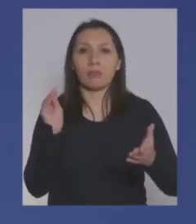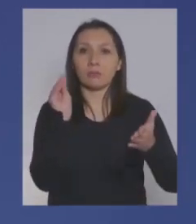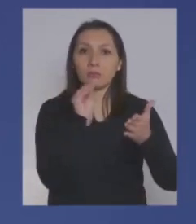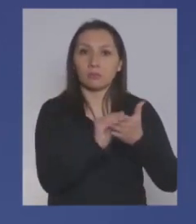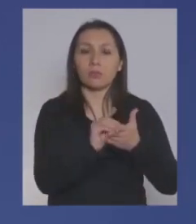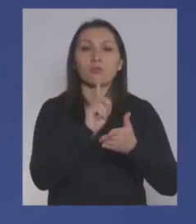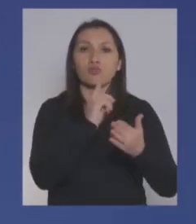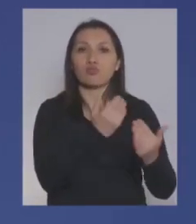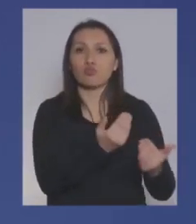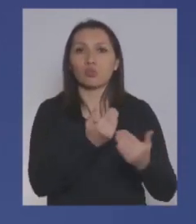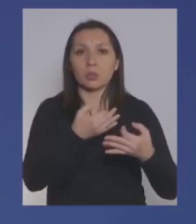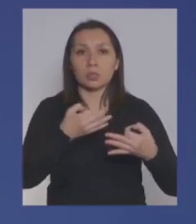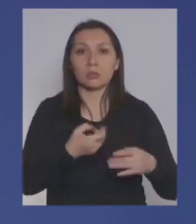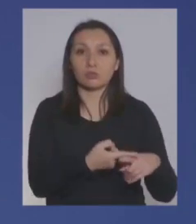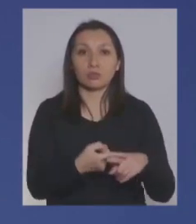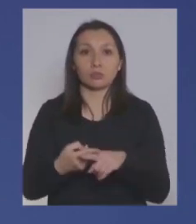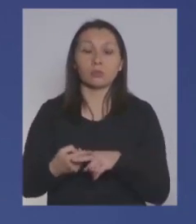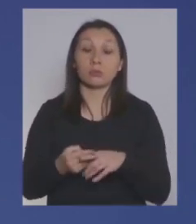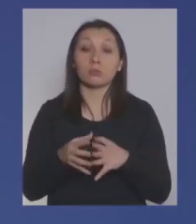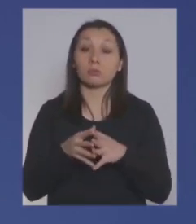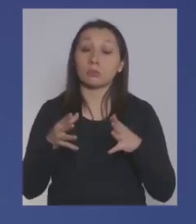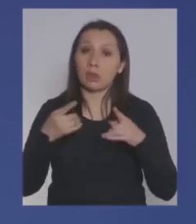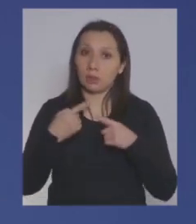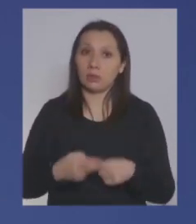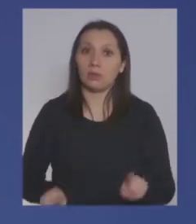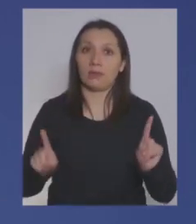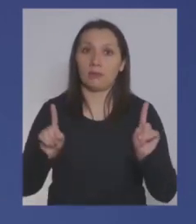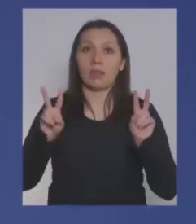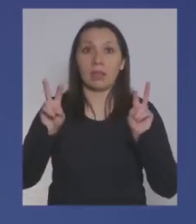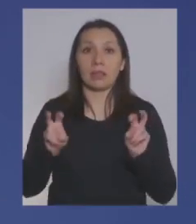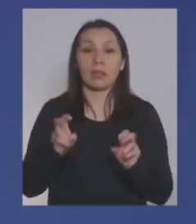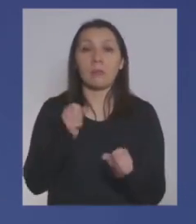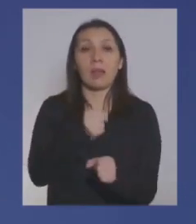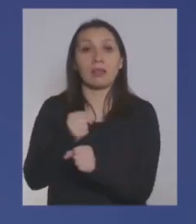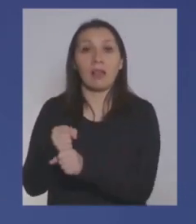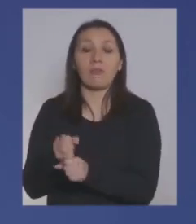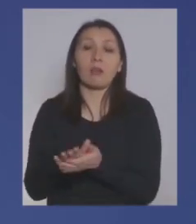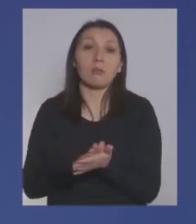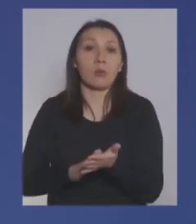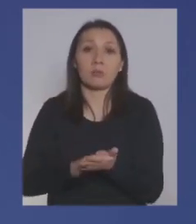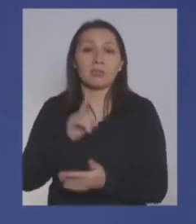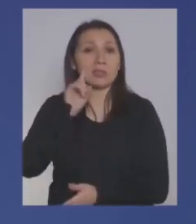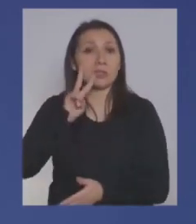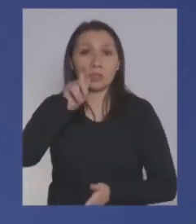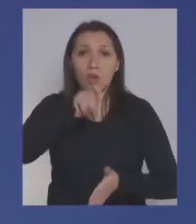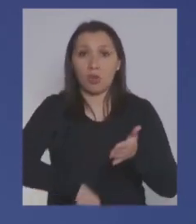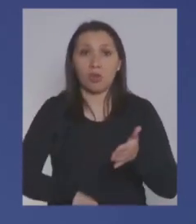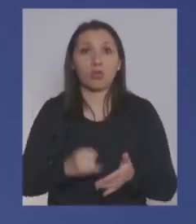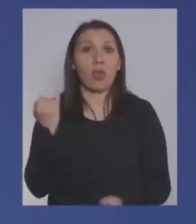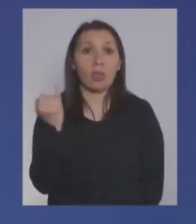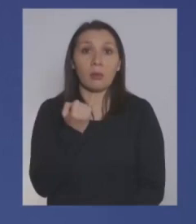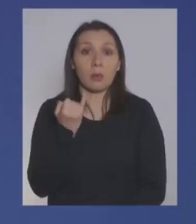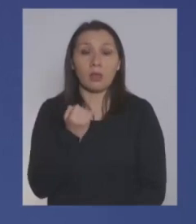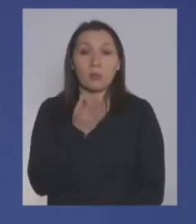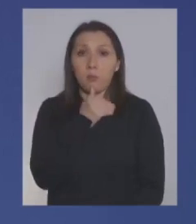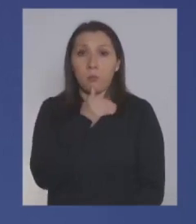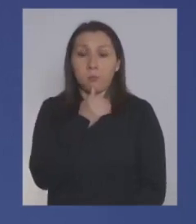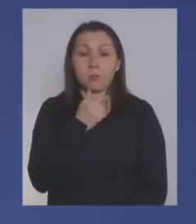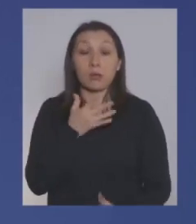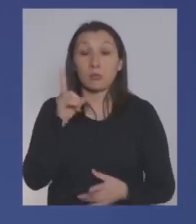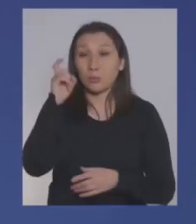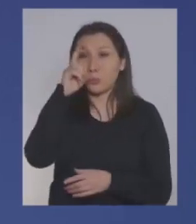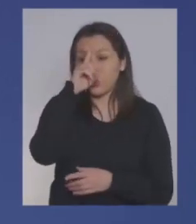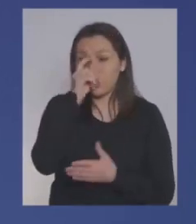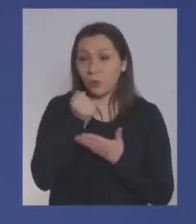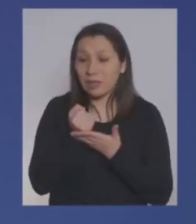tener cobertura de seguridad social, marcó una enorme diferencia respecto de trabajadores, por ejemplo, informales o por cuenta propia, a los cuales nos costó